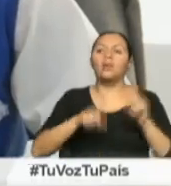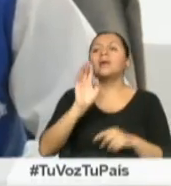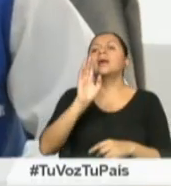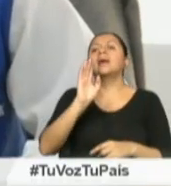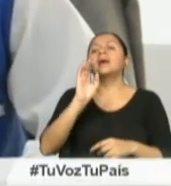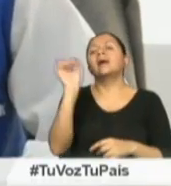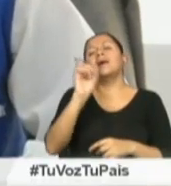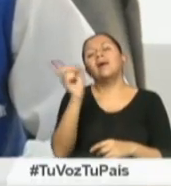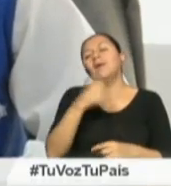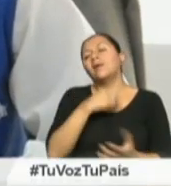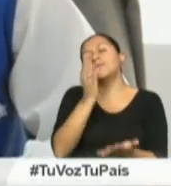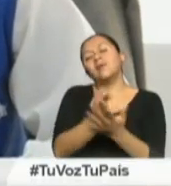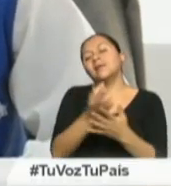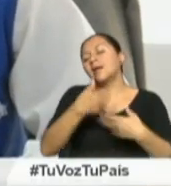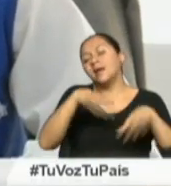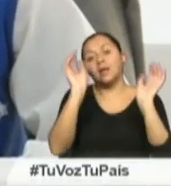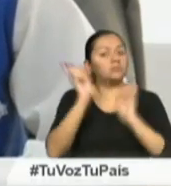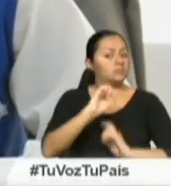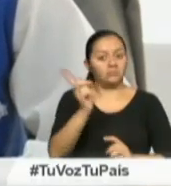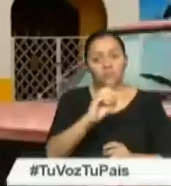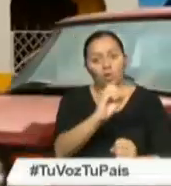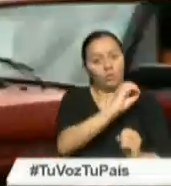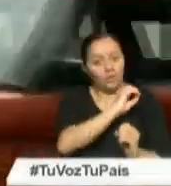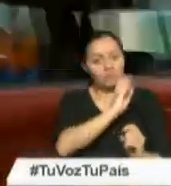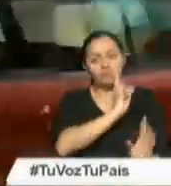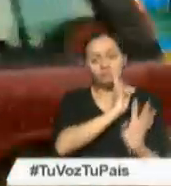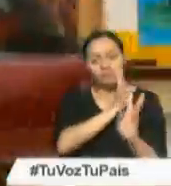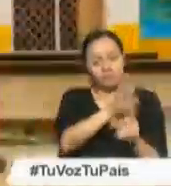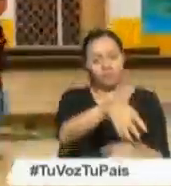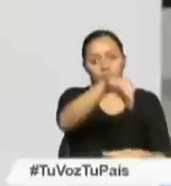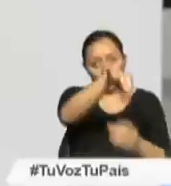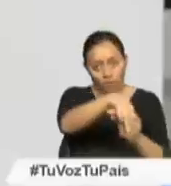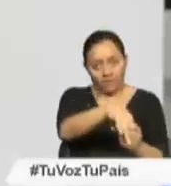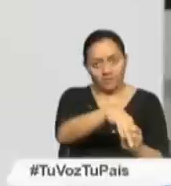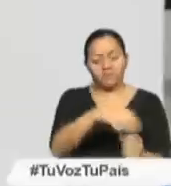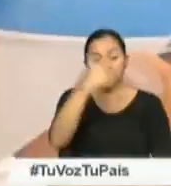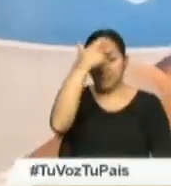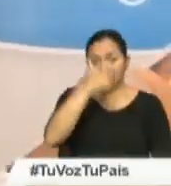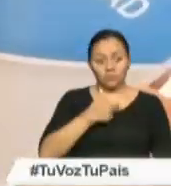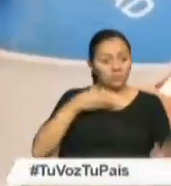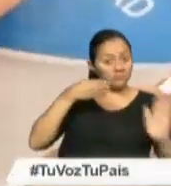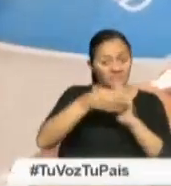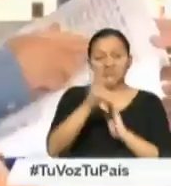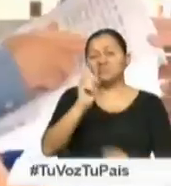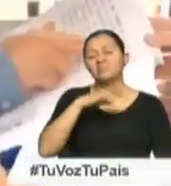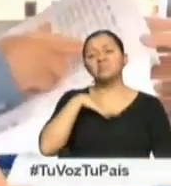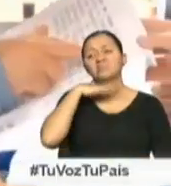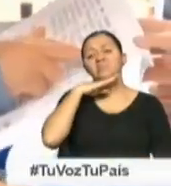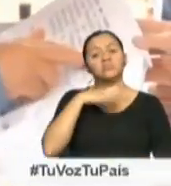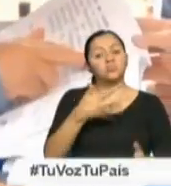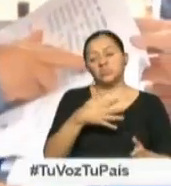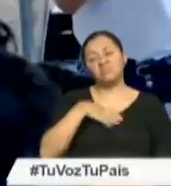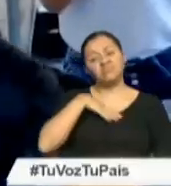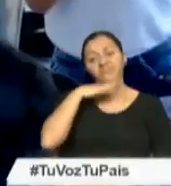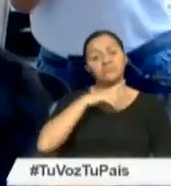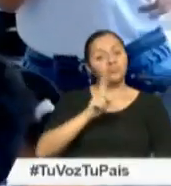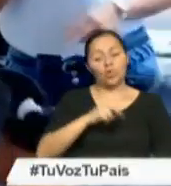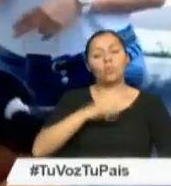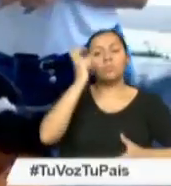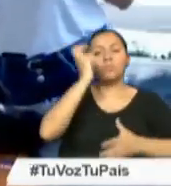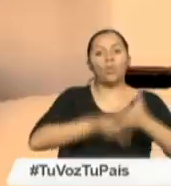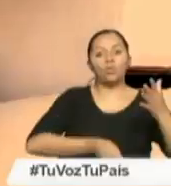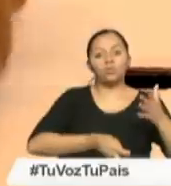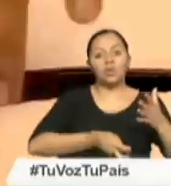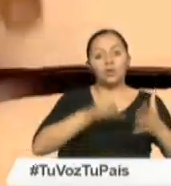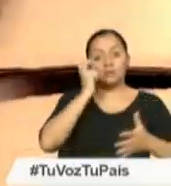El artículo 292 del Código nos indica que las personas que teniendo la obligación de votar no hubieran sufragado en un proceso electoral, serán multadas con